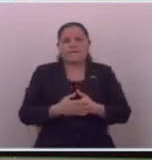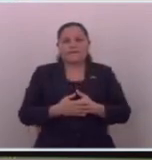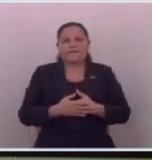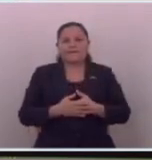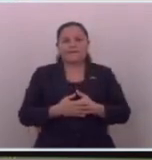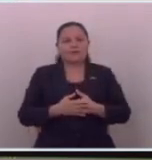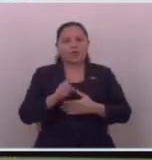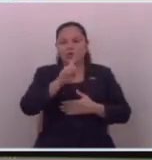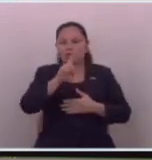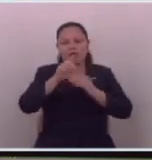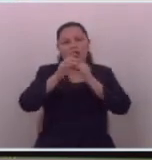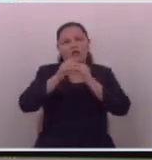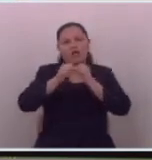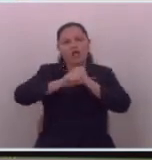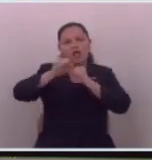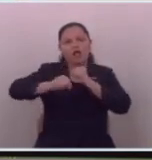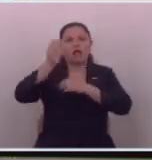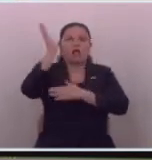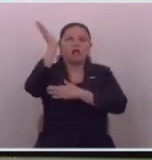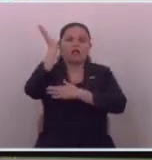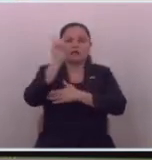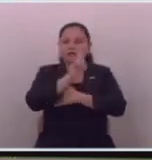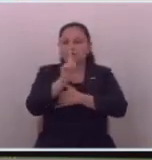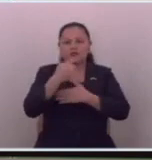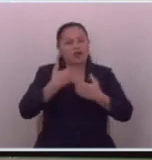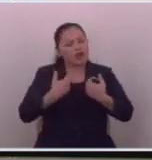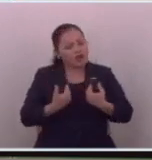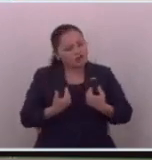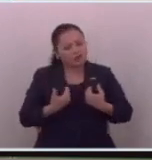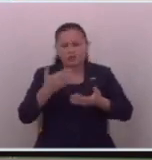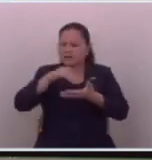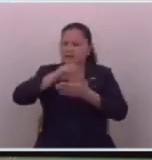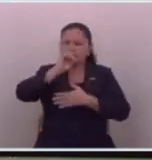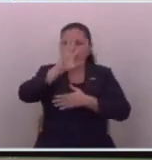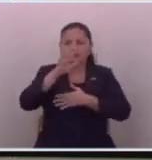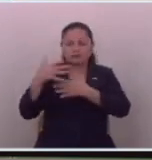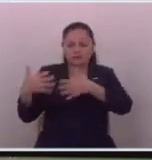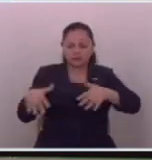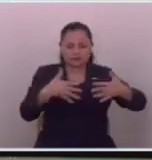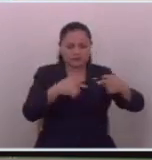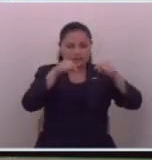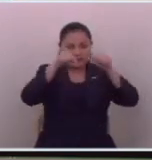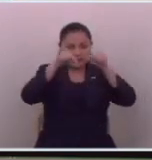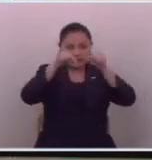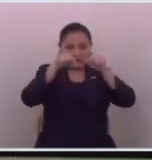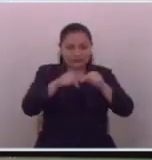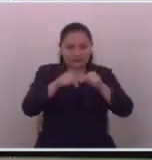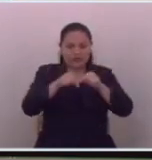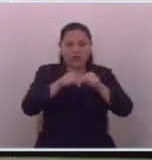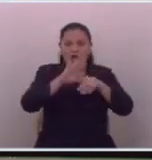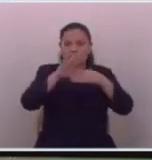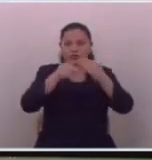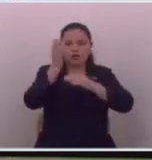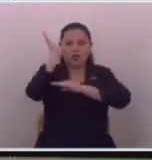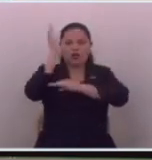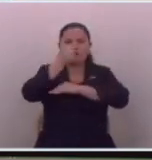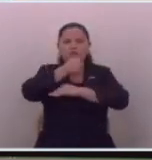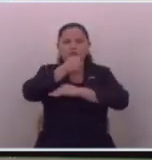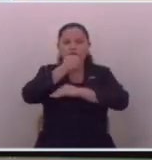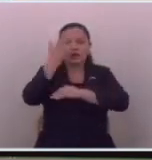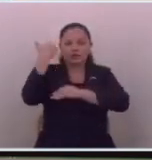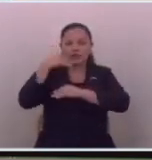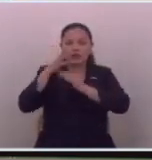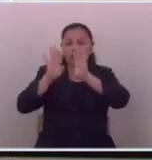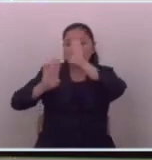no con discursos y no me canso de decir las acciones de ahora están matando los discursos del